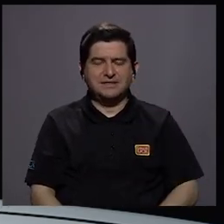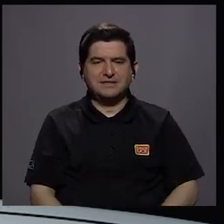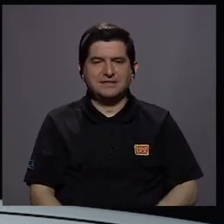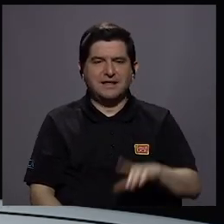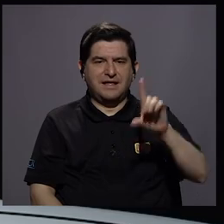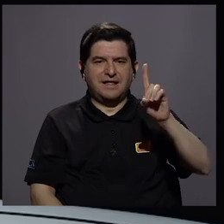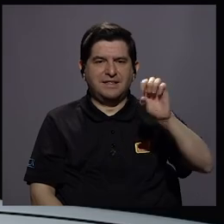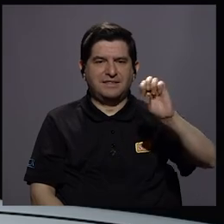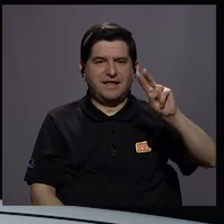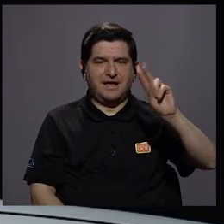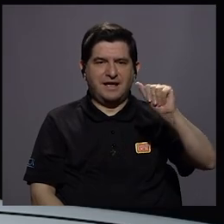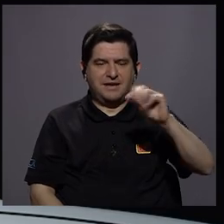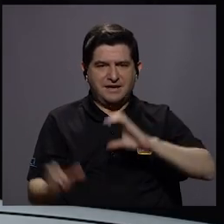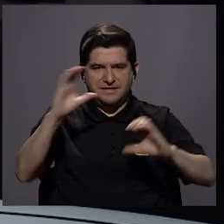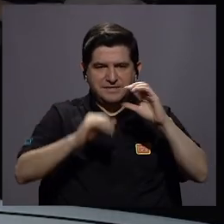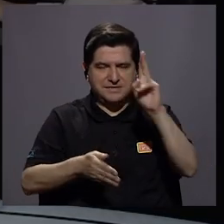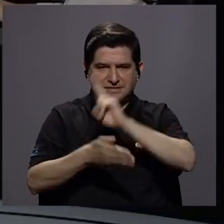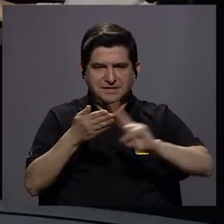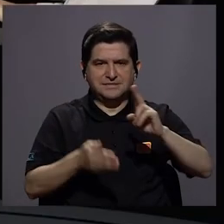esta universidad hasta luego